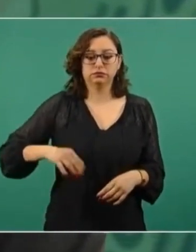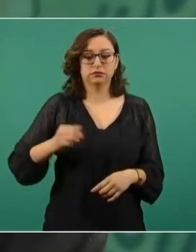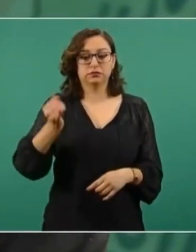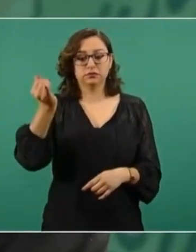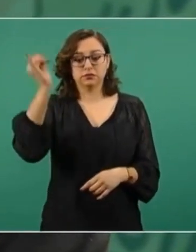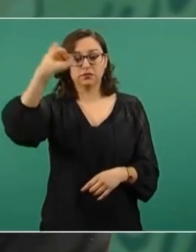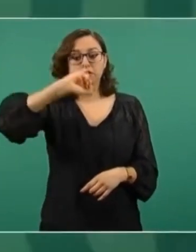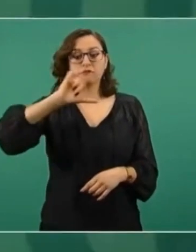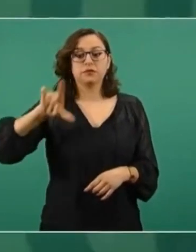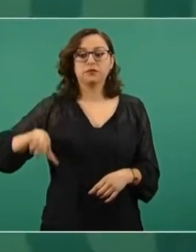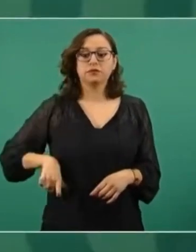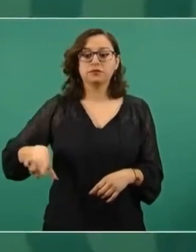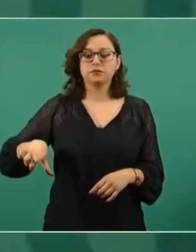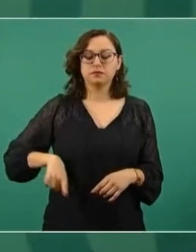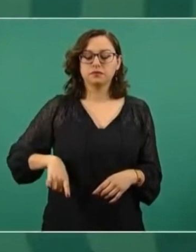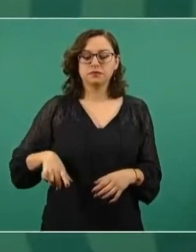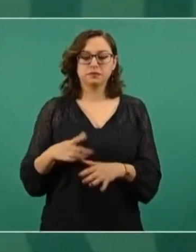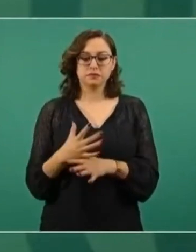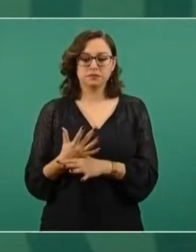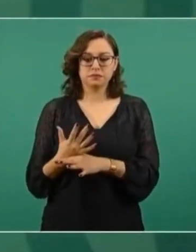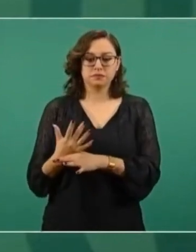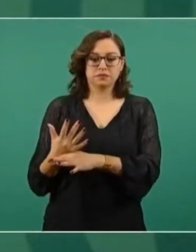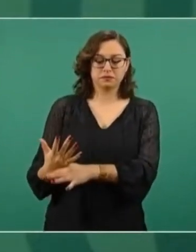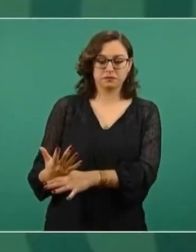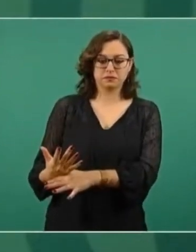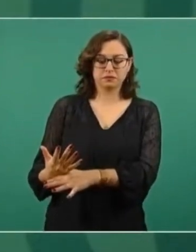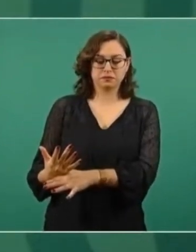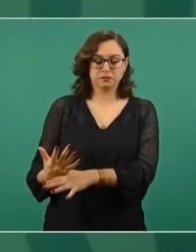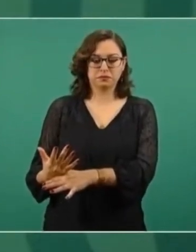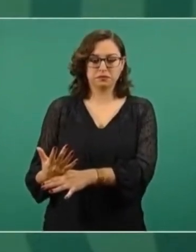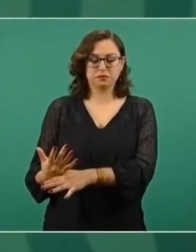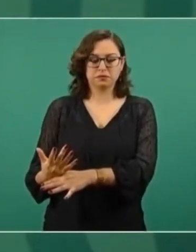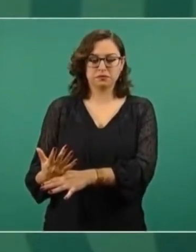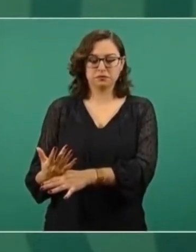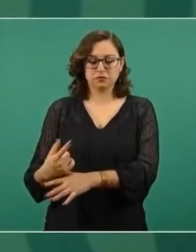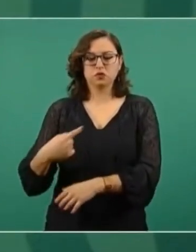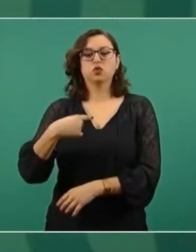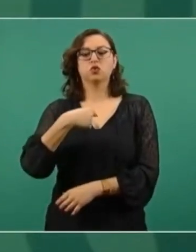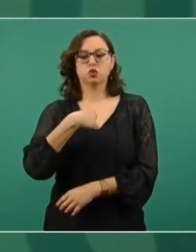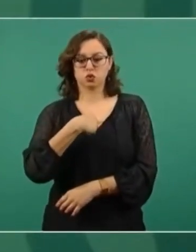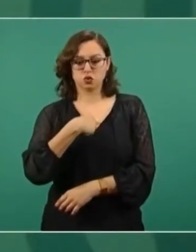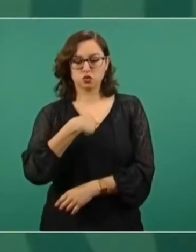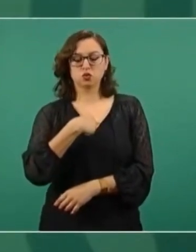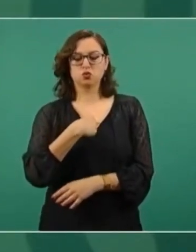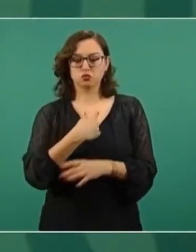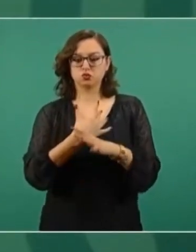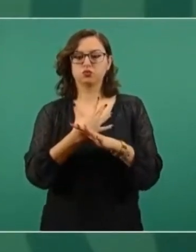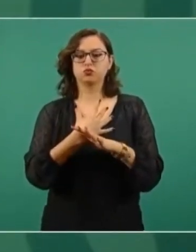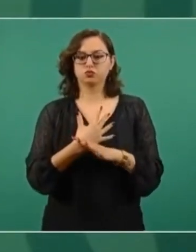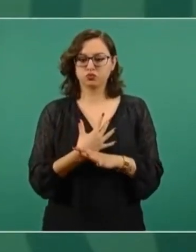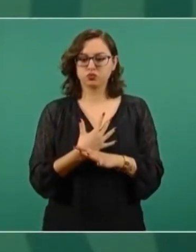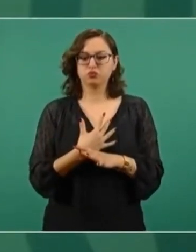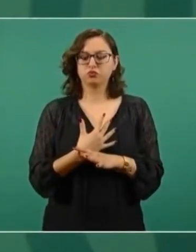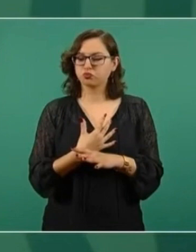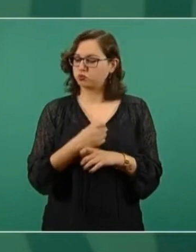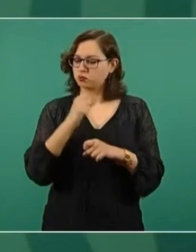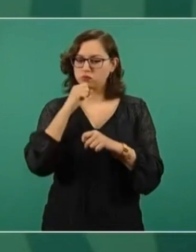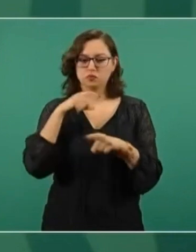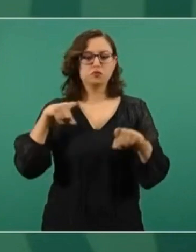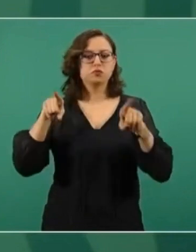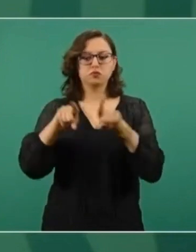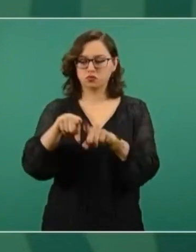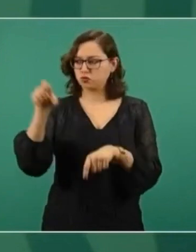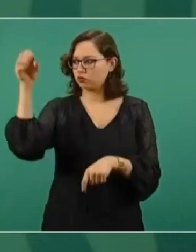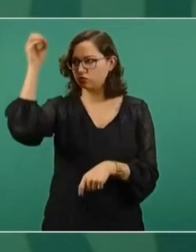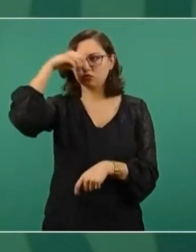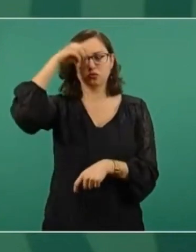ya he dicho que respaldamos su postura, se va a